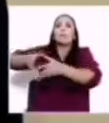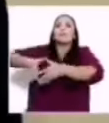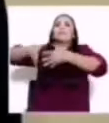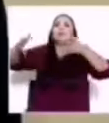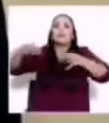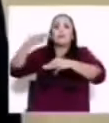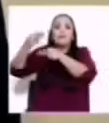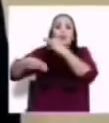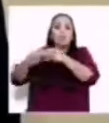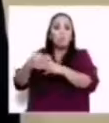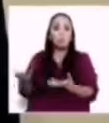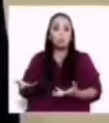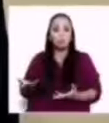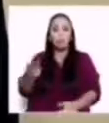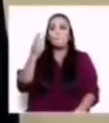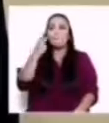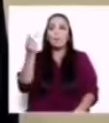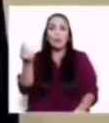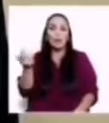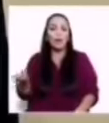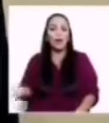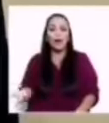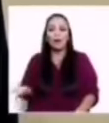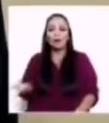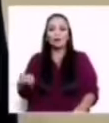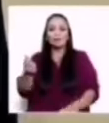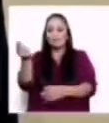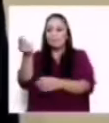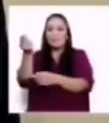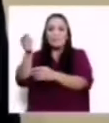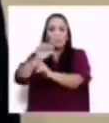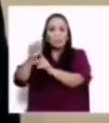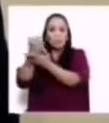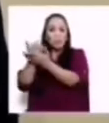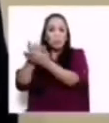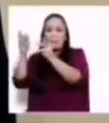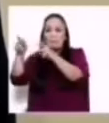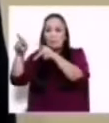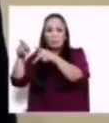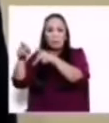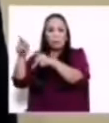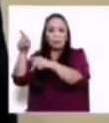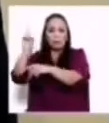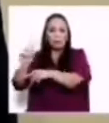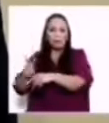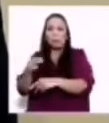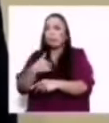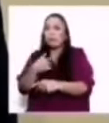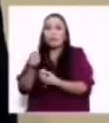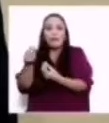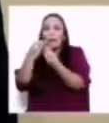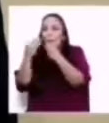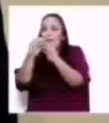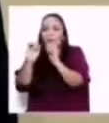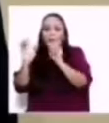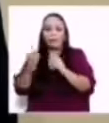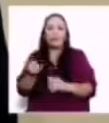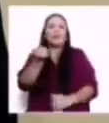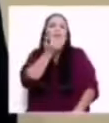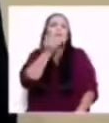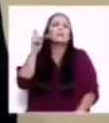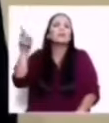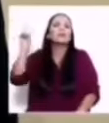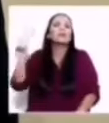vea cómo está el precio. Y la gente no tiene que comer. ¿Qué fue lo que pasó en Venezuela? Venezuela, de que a los corruptos